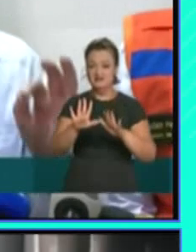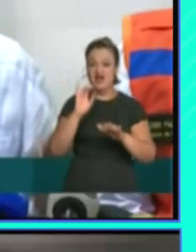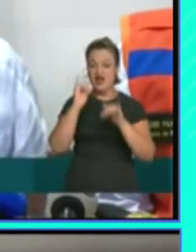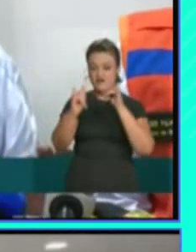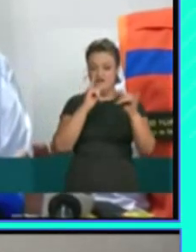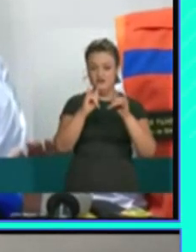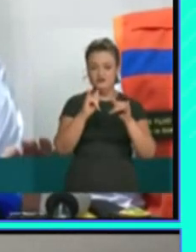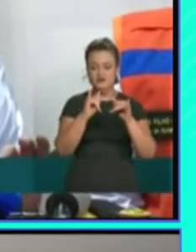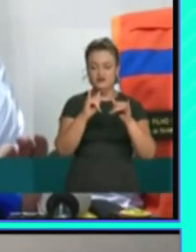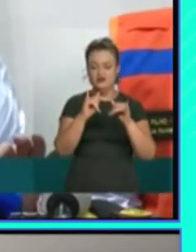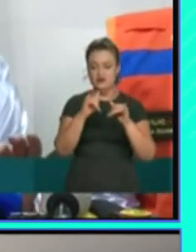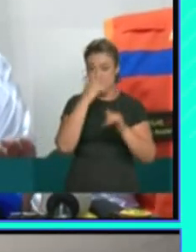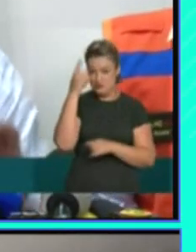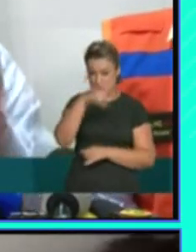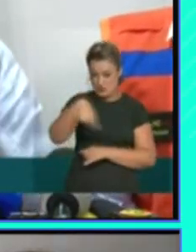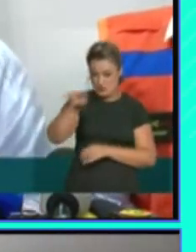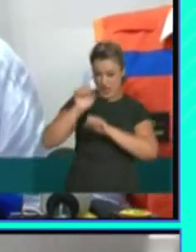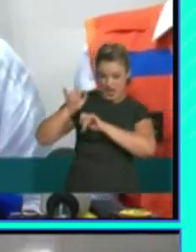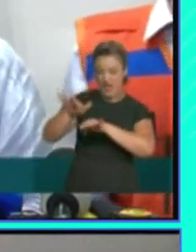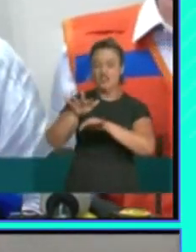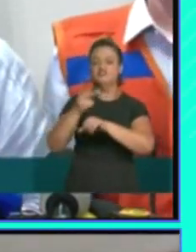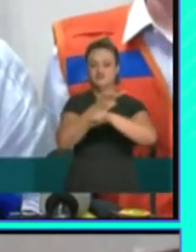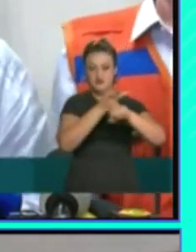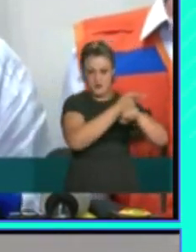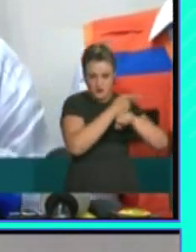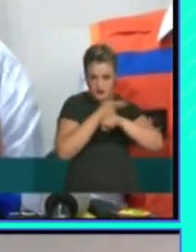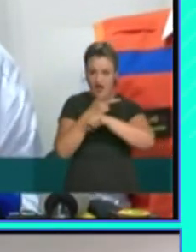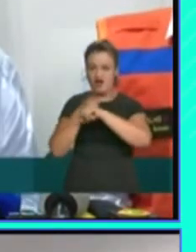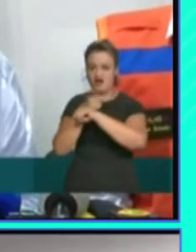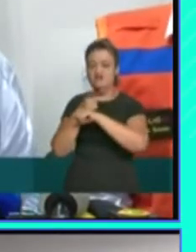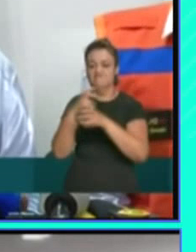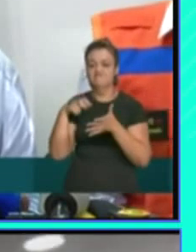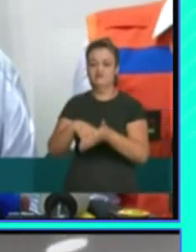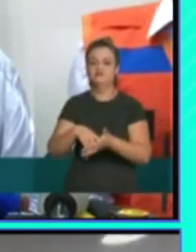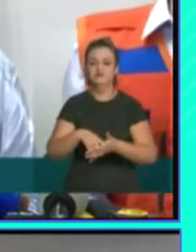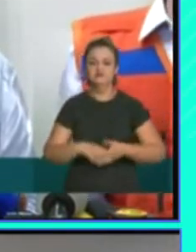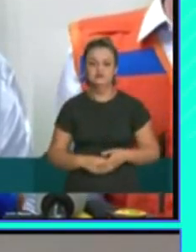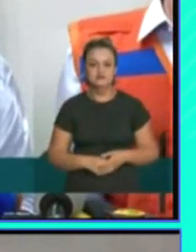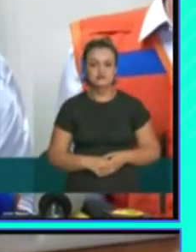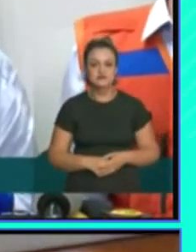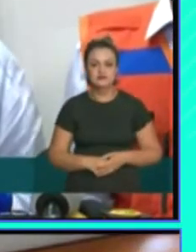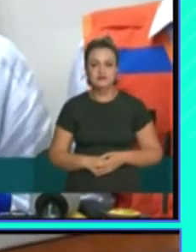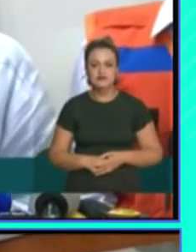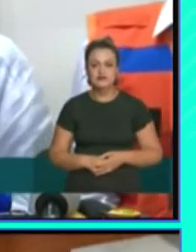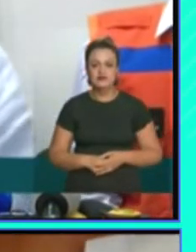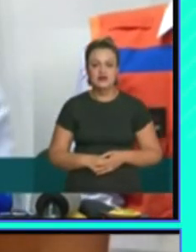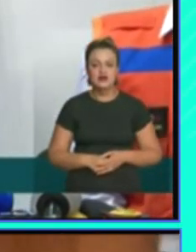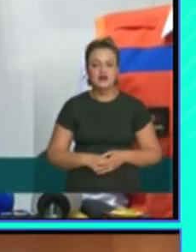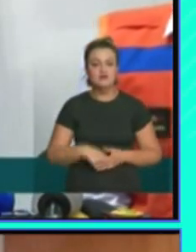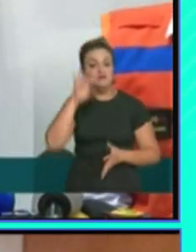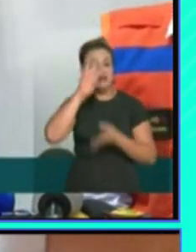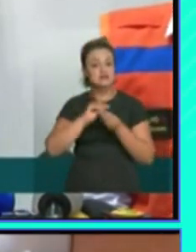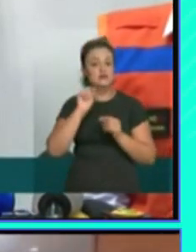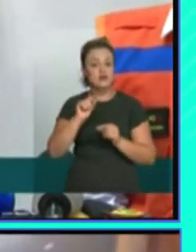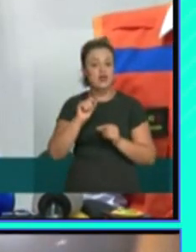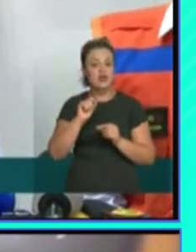antidemocrático y dijo que los responsables y financistas de las manifestaciones pagarán con la fuerza de la ley. Lula